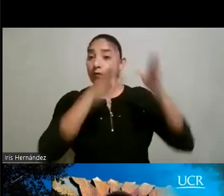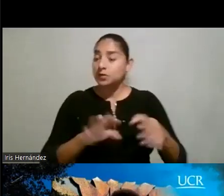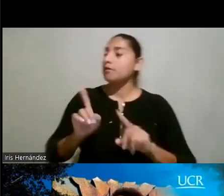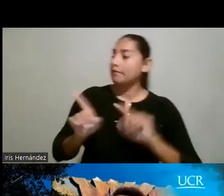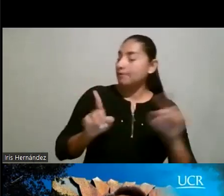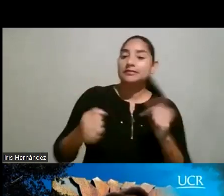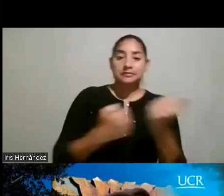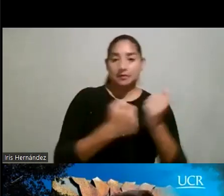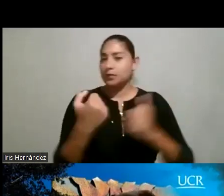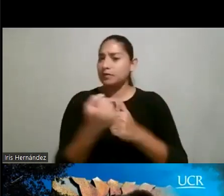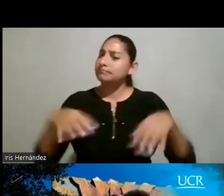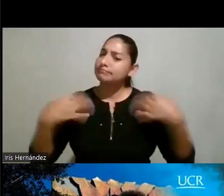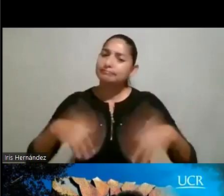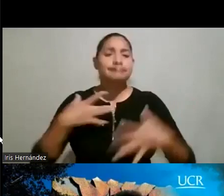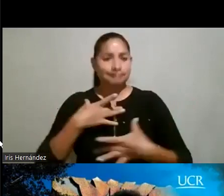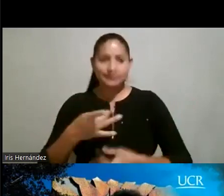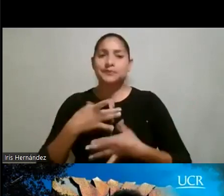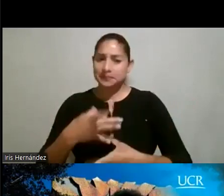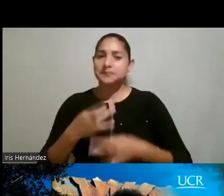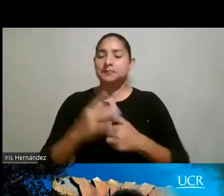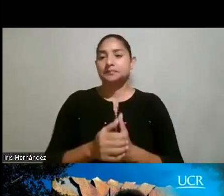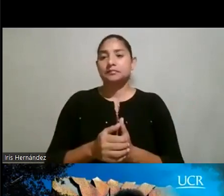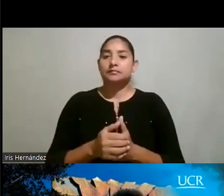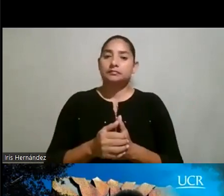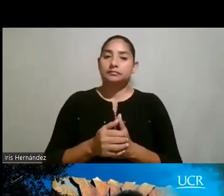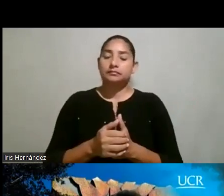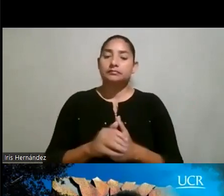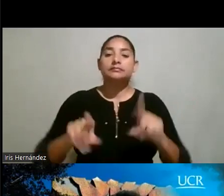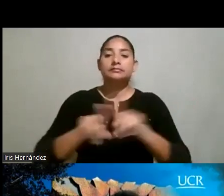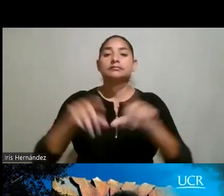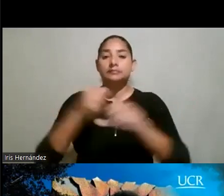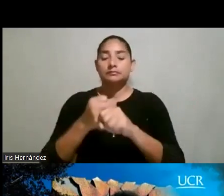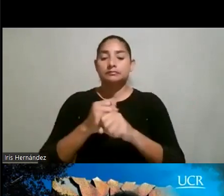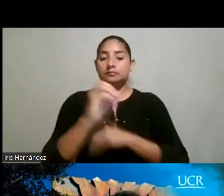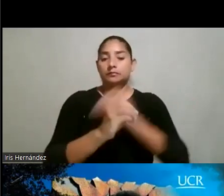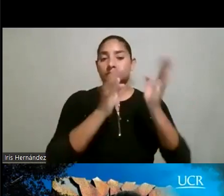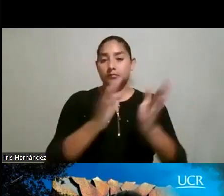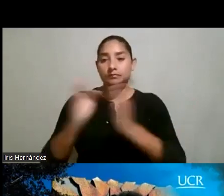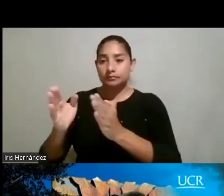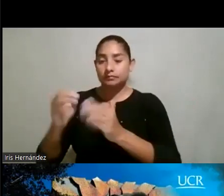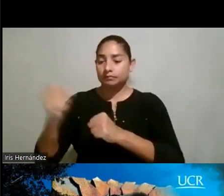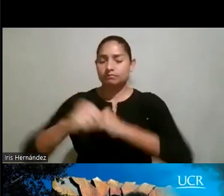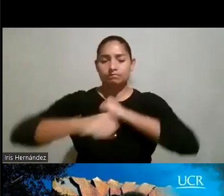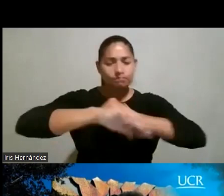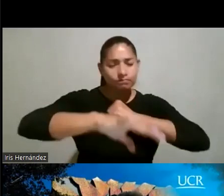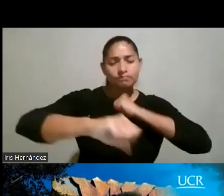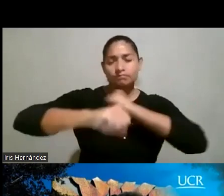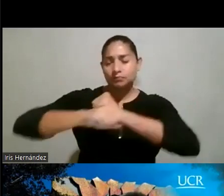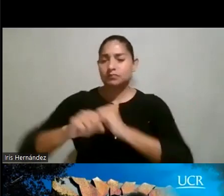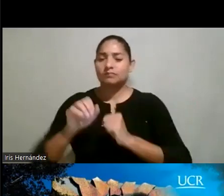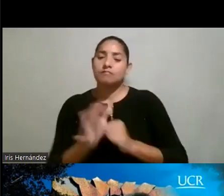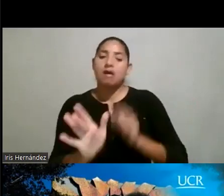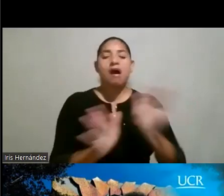¿verdad? Esto fue muy interesante. Se hizo una organización de fuertes campañas contra el acoso y el